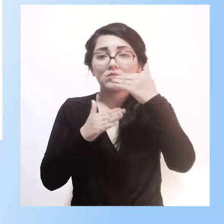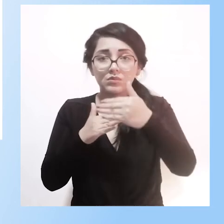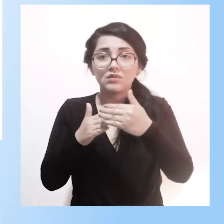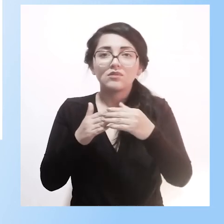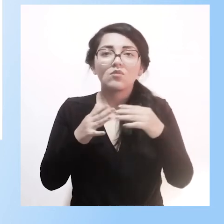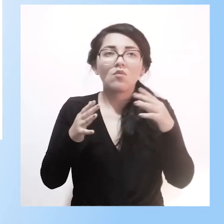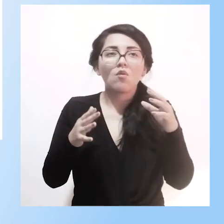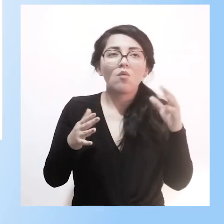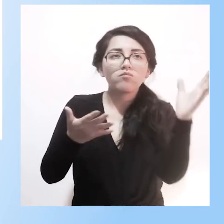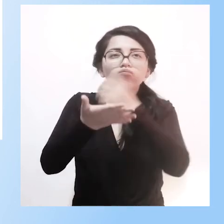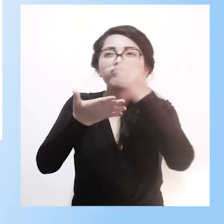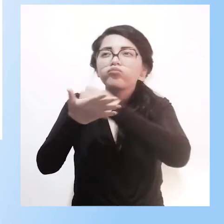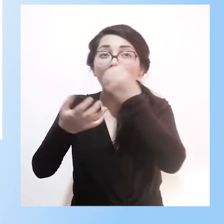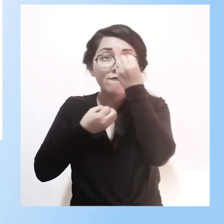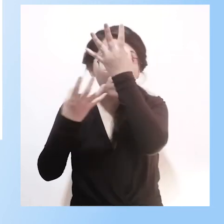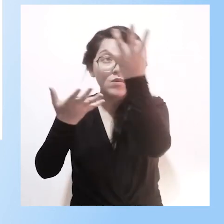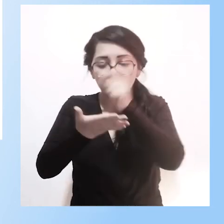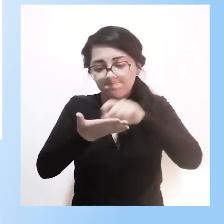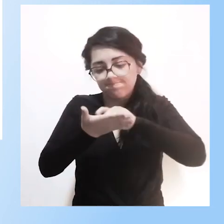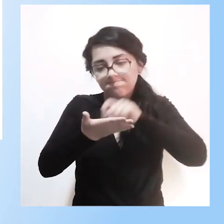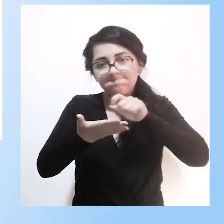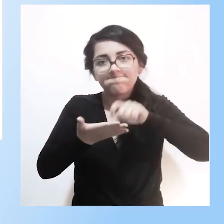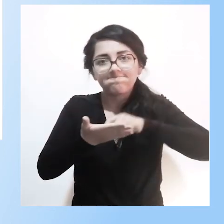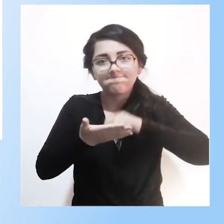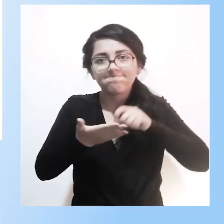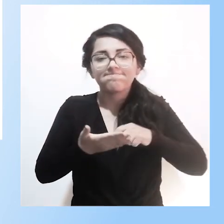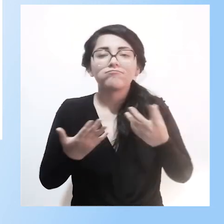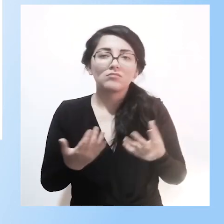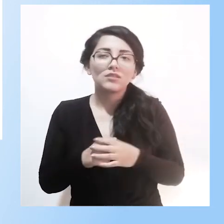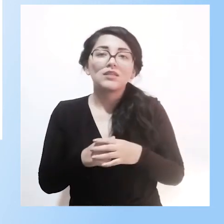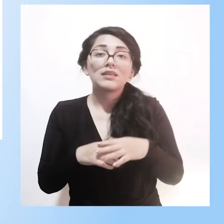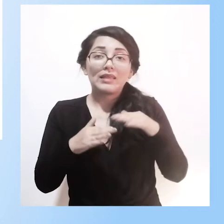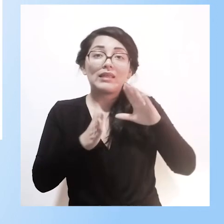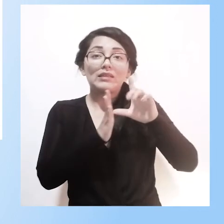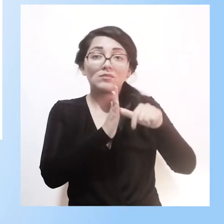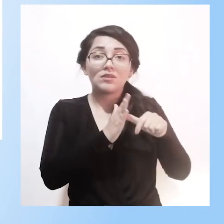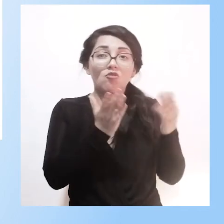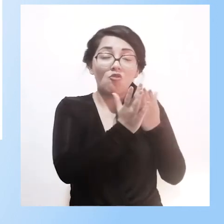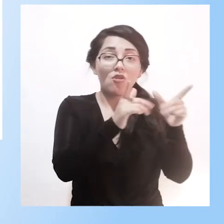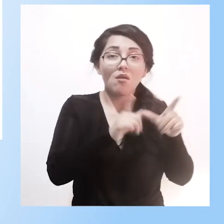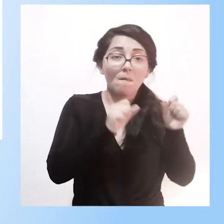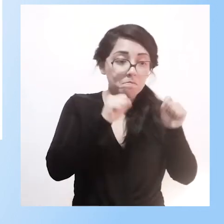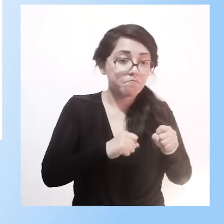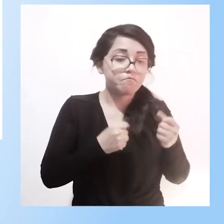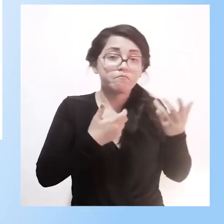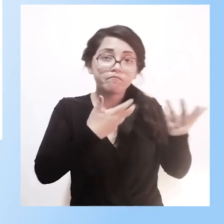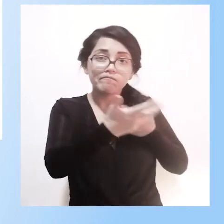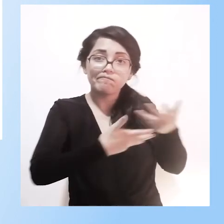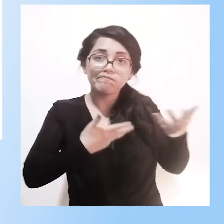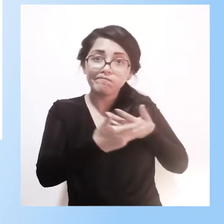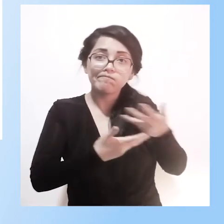al entorno, que las escuelas como un todo compartieran su mirada para los chicos enfermos